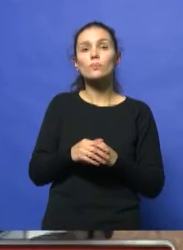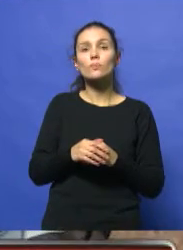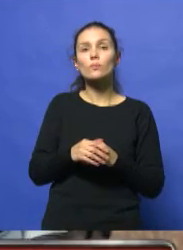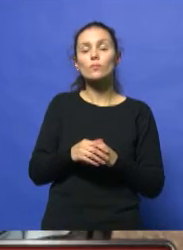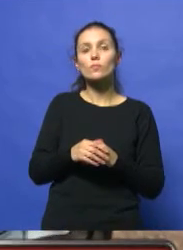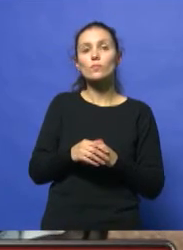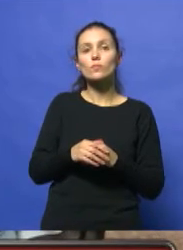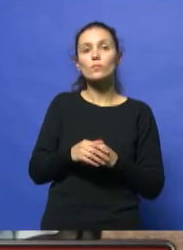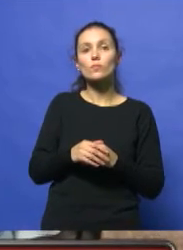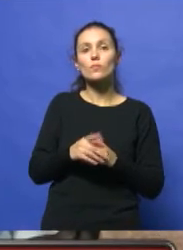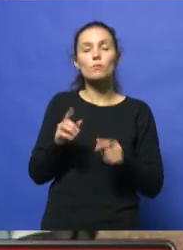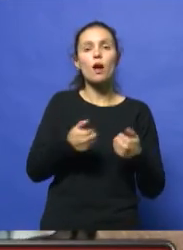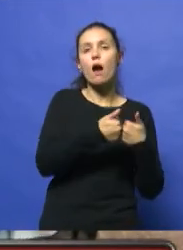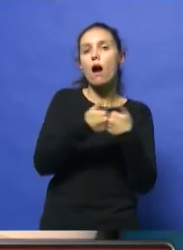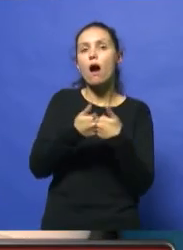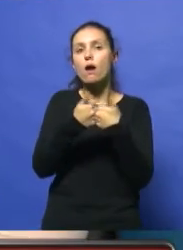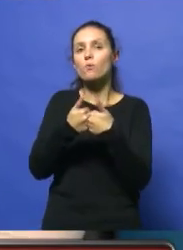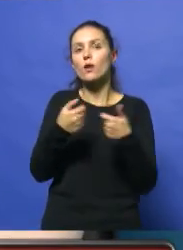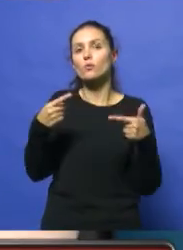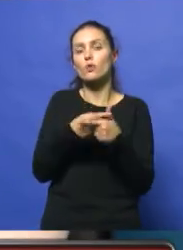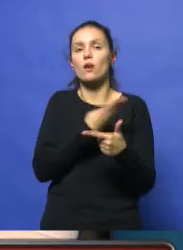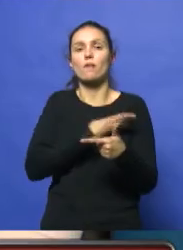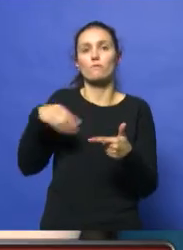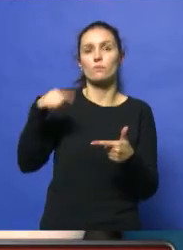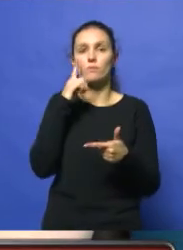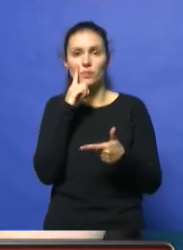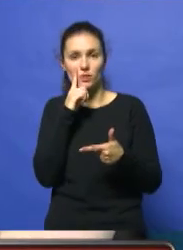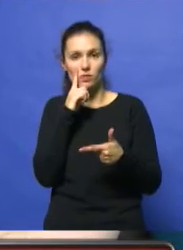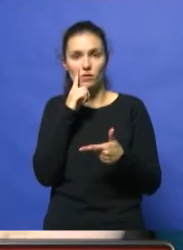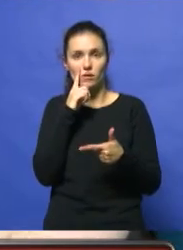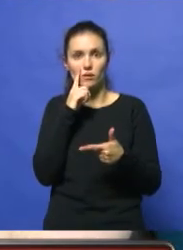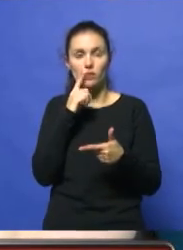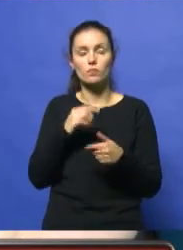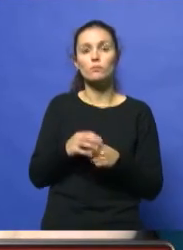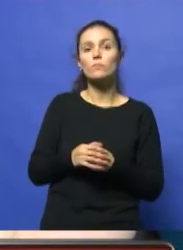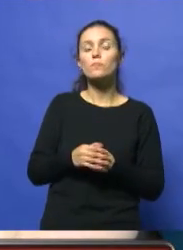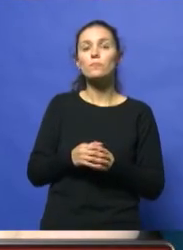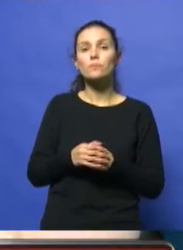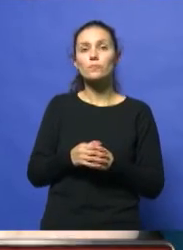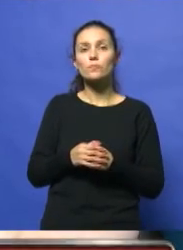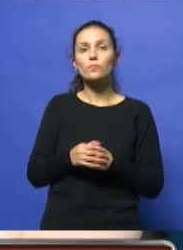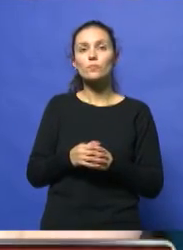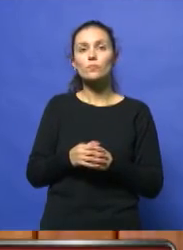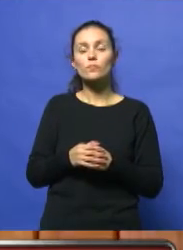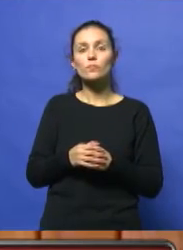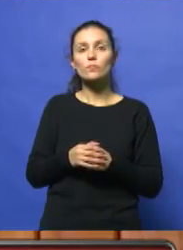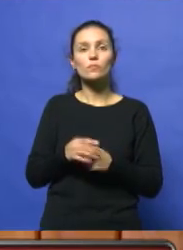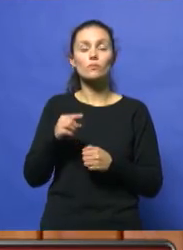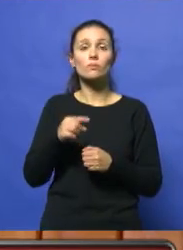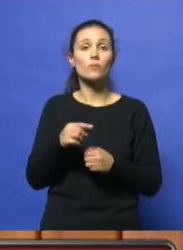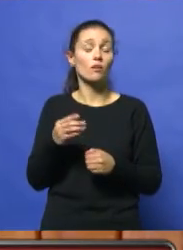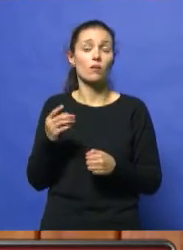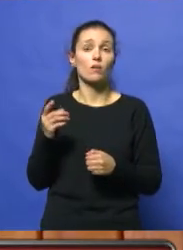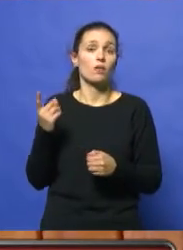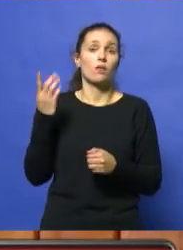rechazo a este acuerdo con el Fondo Monetario Internacional, que realmente nos va a dejar, como ya lo hemos vivido en